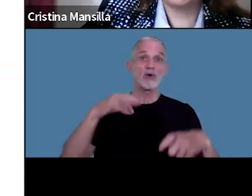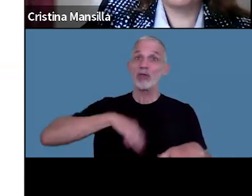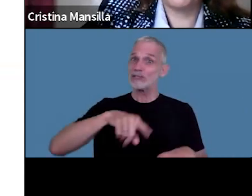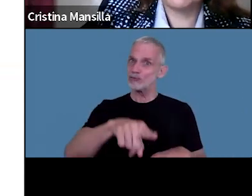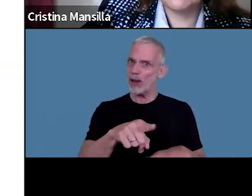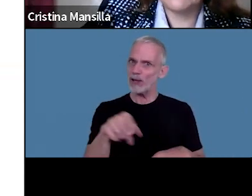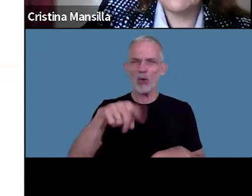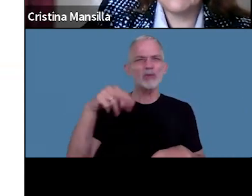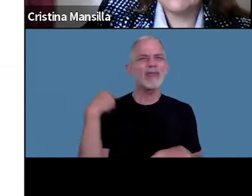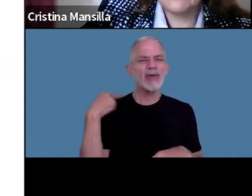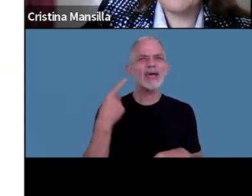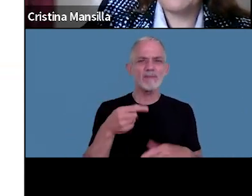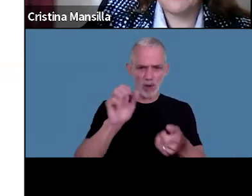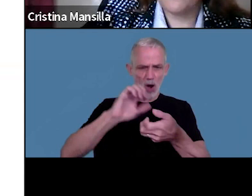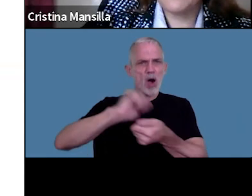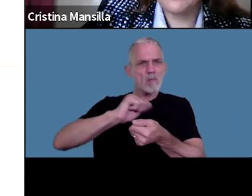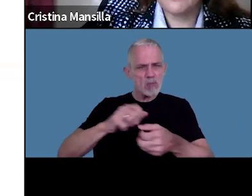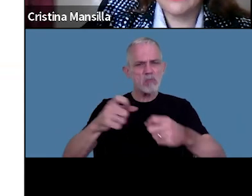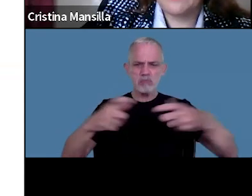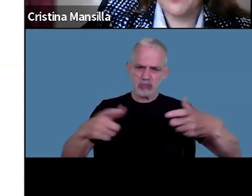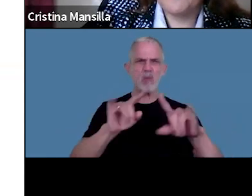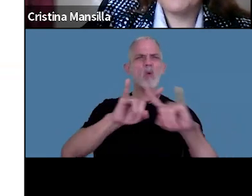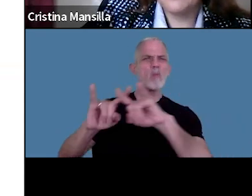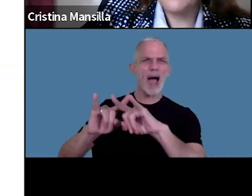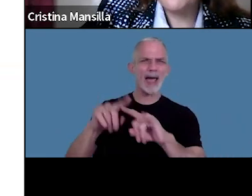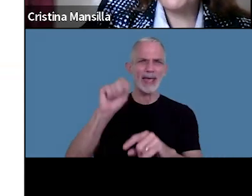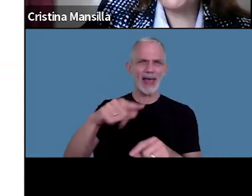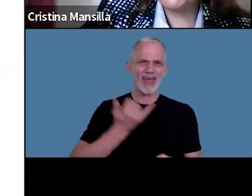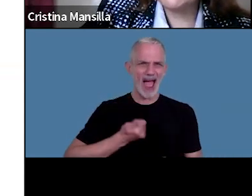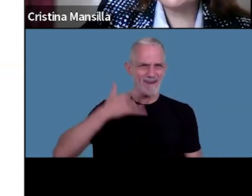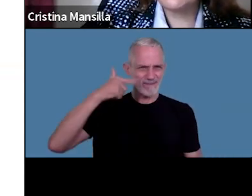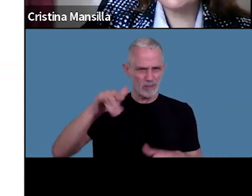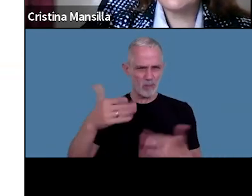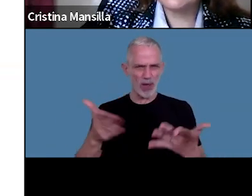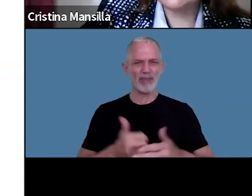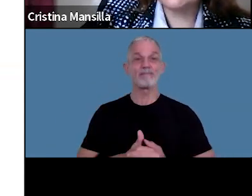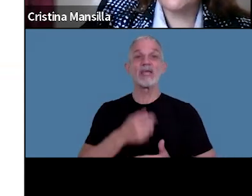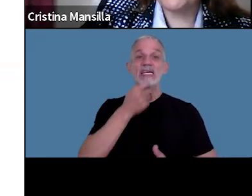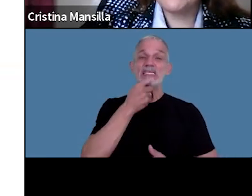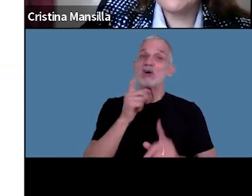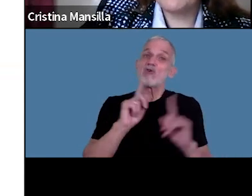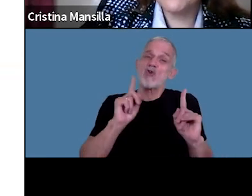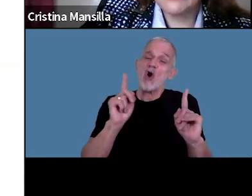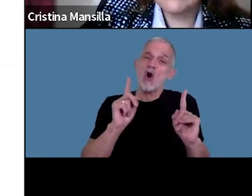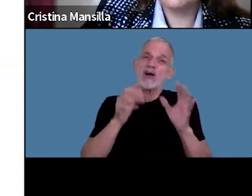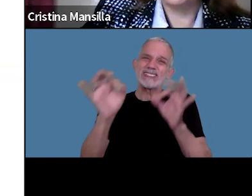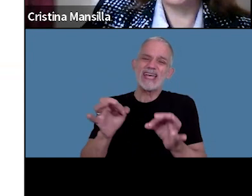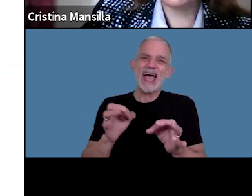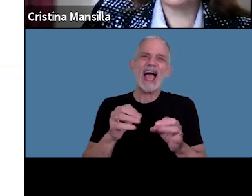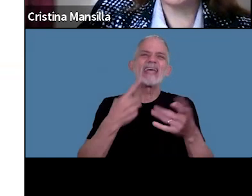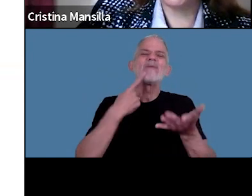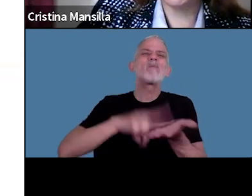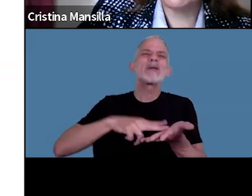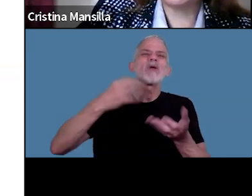ustedes pueden generar en la misma web del organismo no estar alcanzado en bienes personales